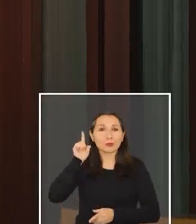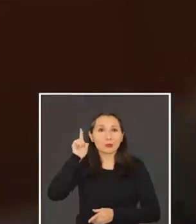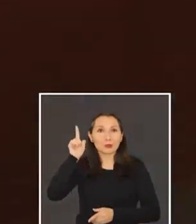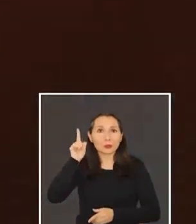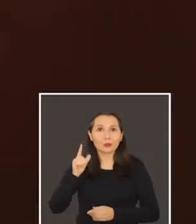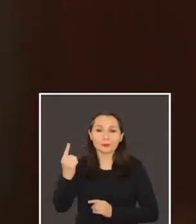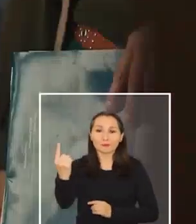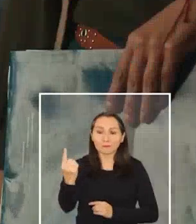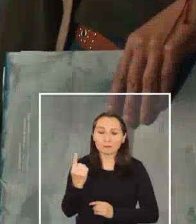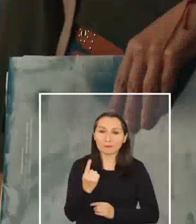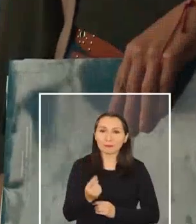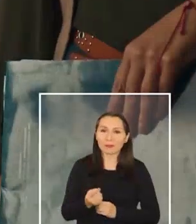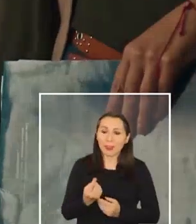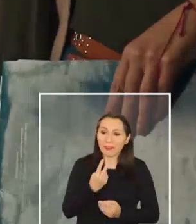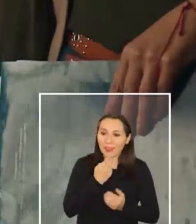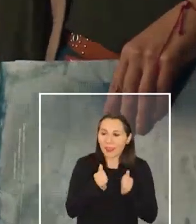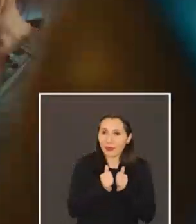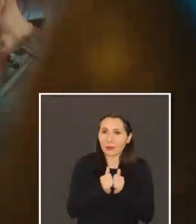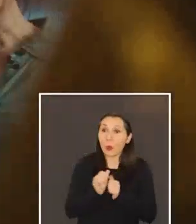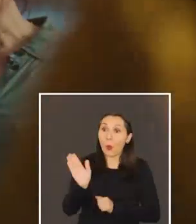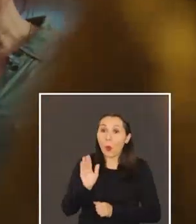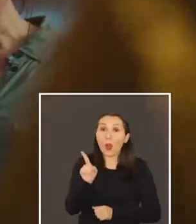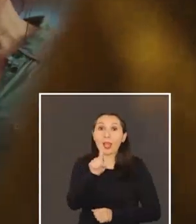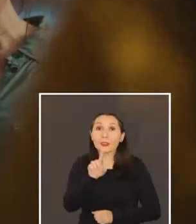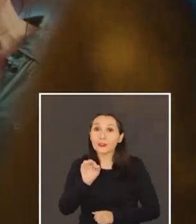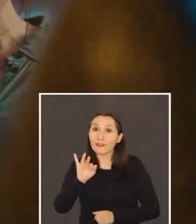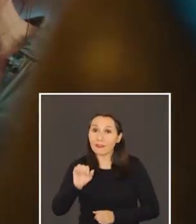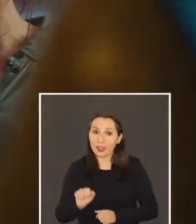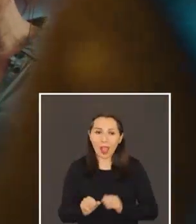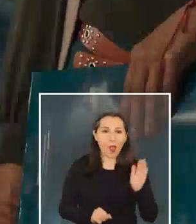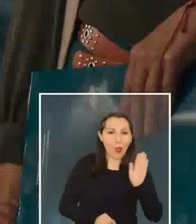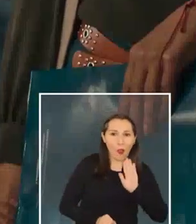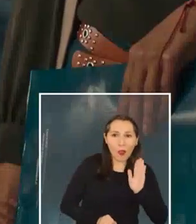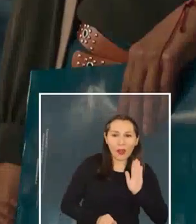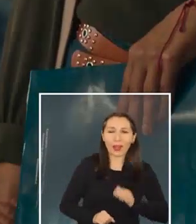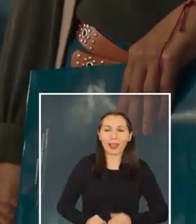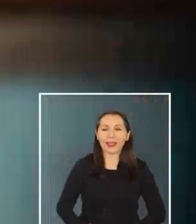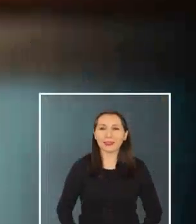hasta que llegaste a nuestras vidas. Hola. Hola, Sofía. Hola, Sofía.